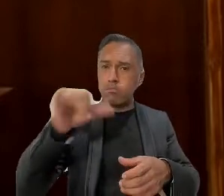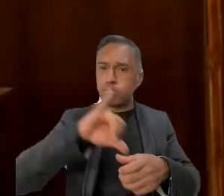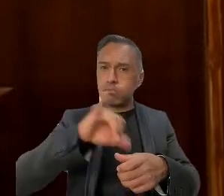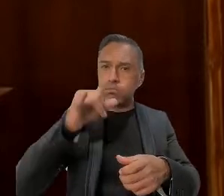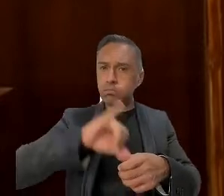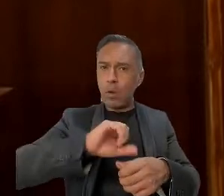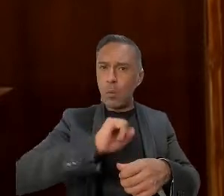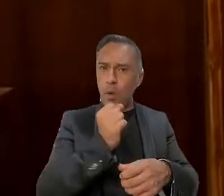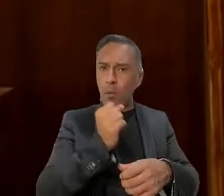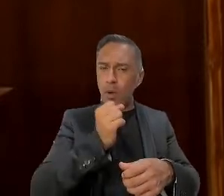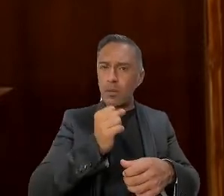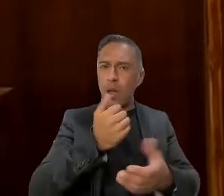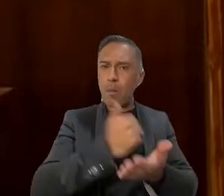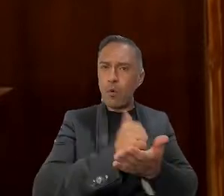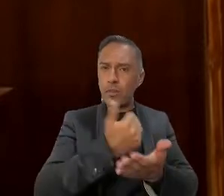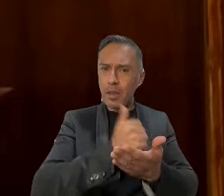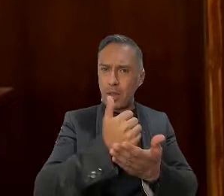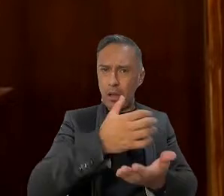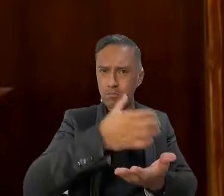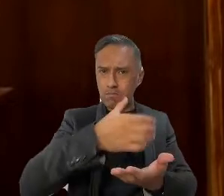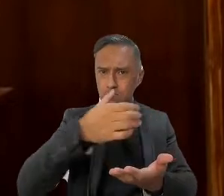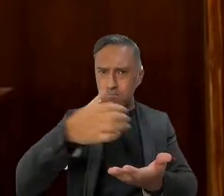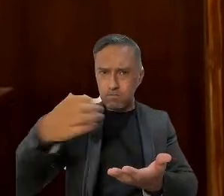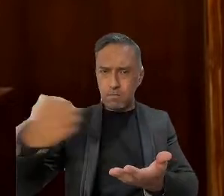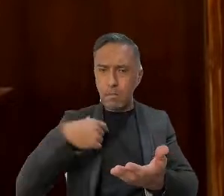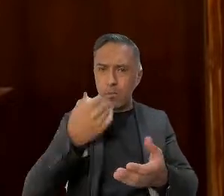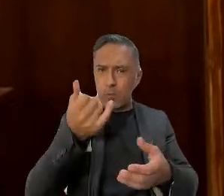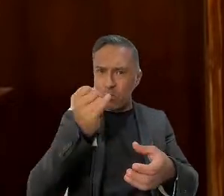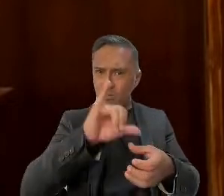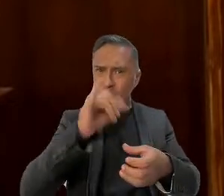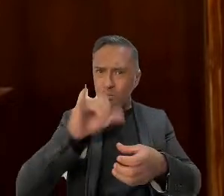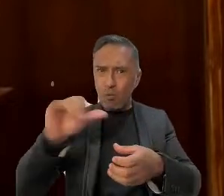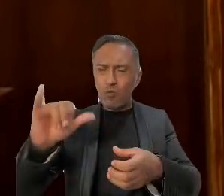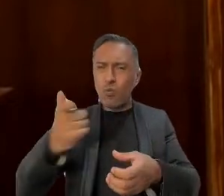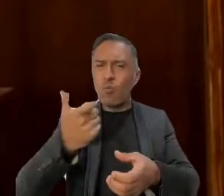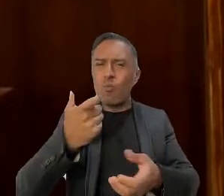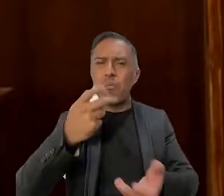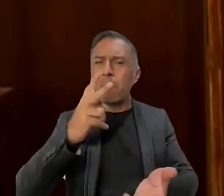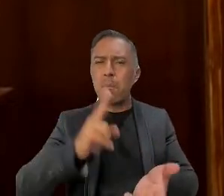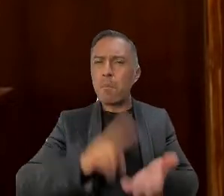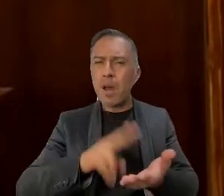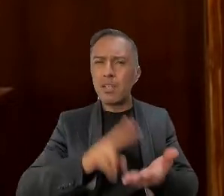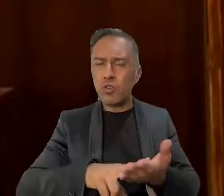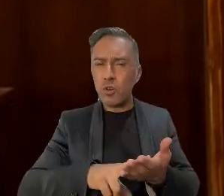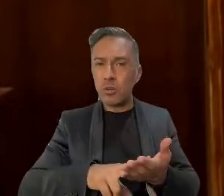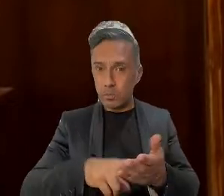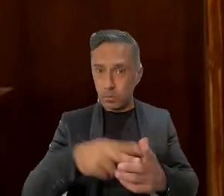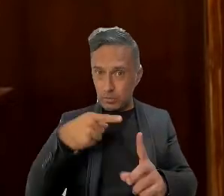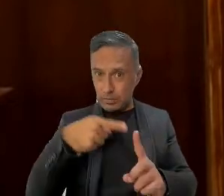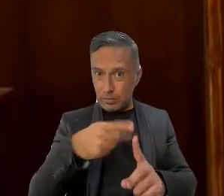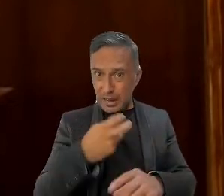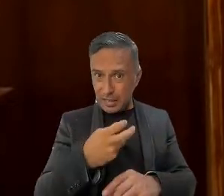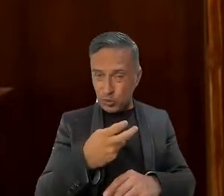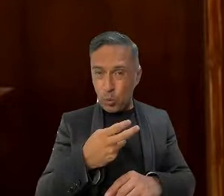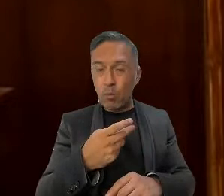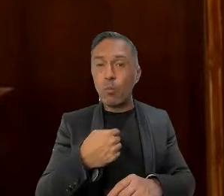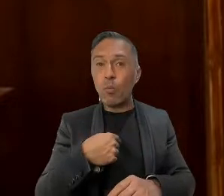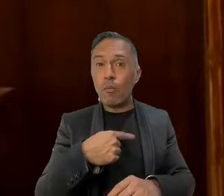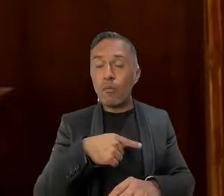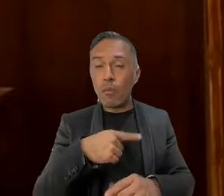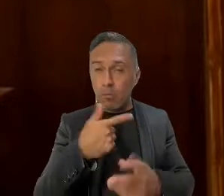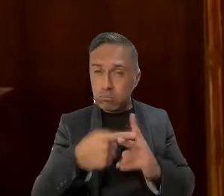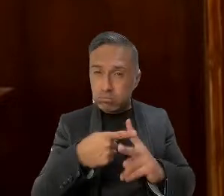en toda actividad y cotizamos su precio, la misma resultaría incosteable.